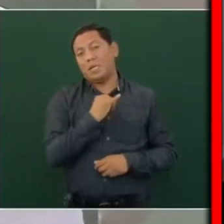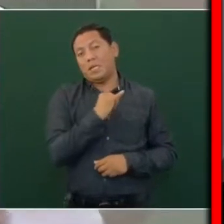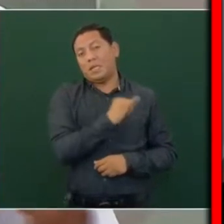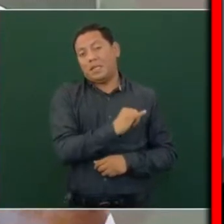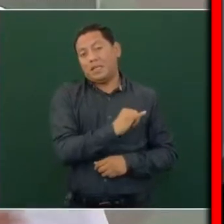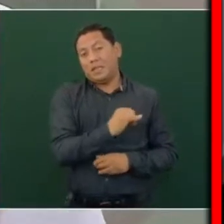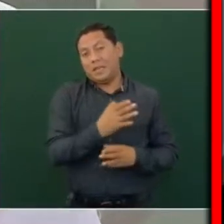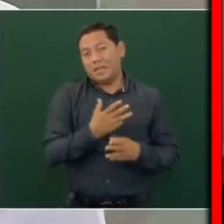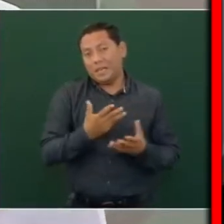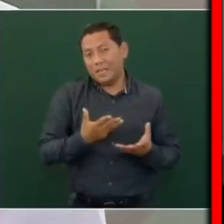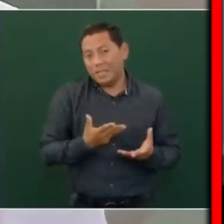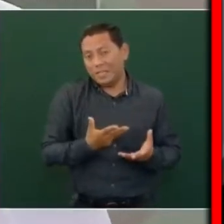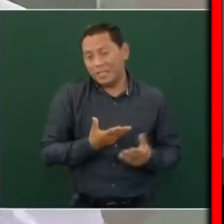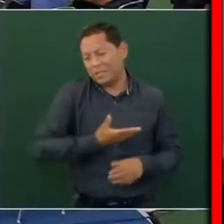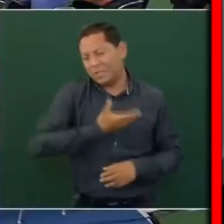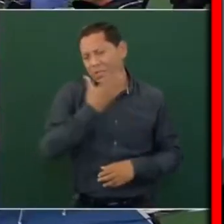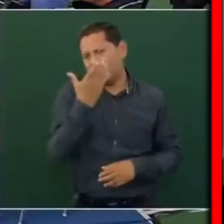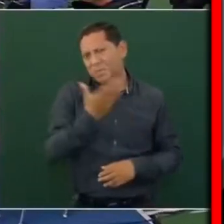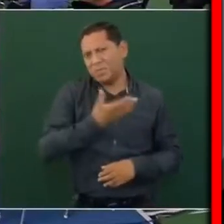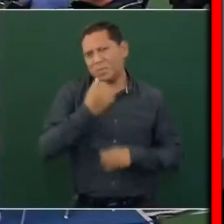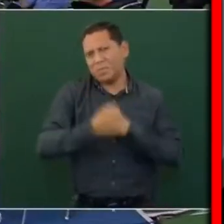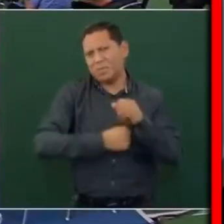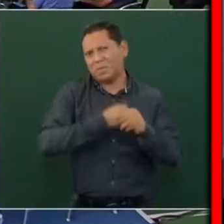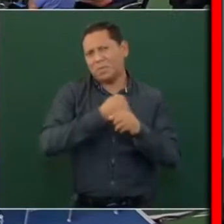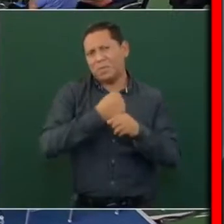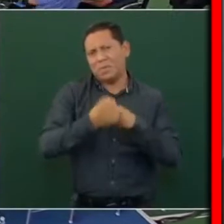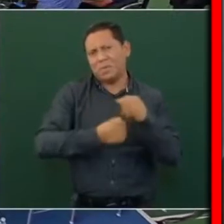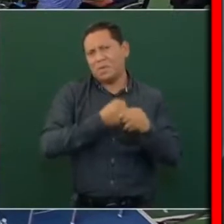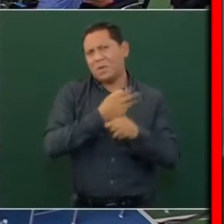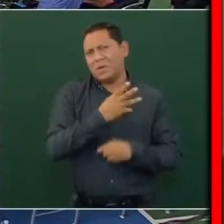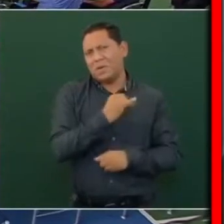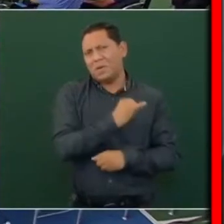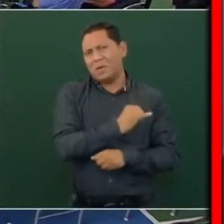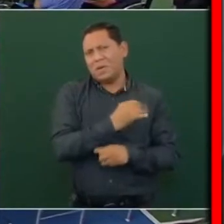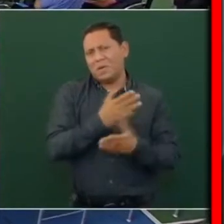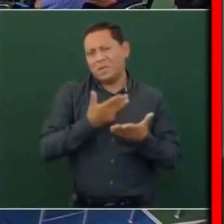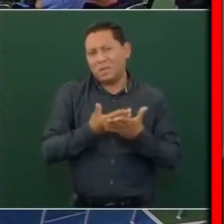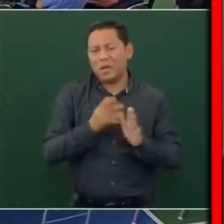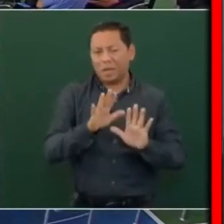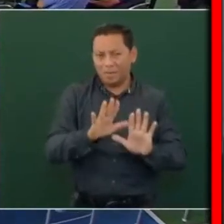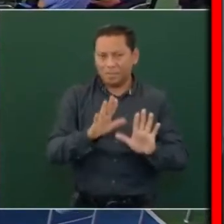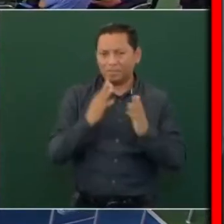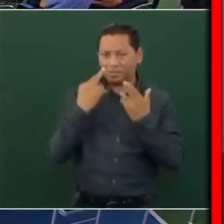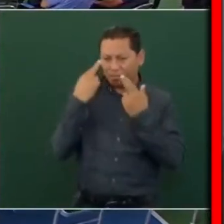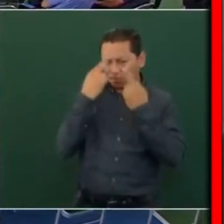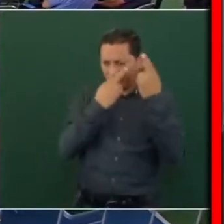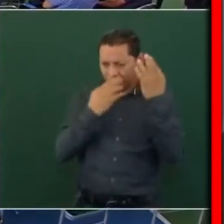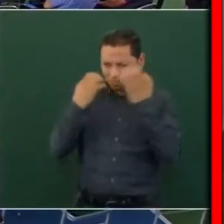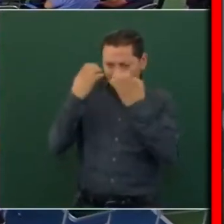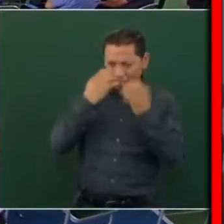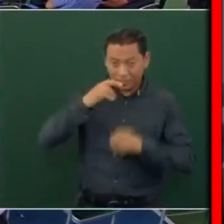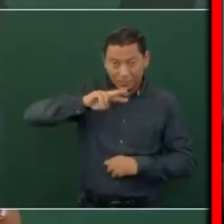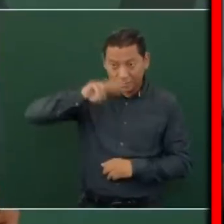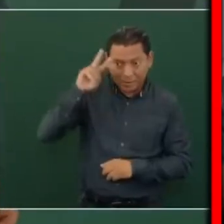No se hacen análisis críticos,